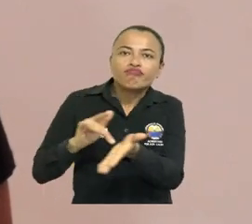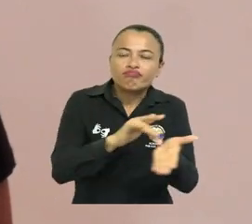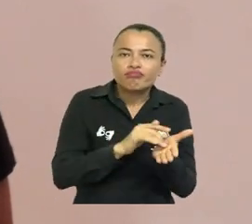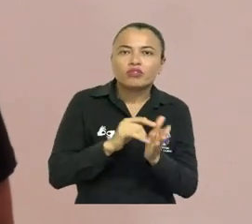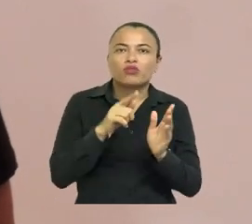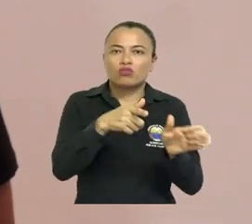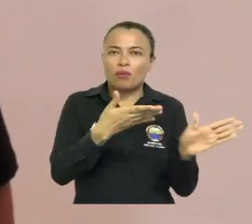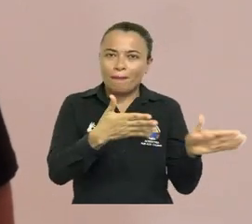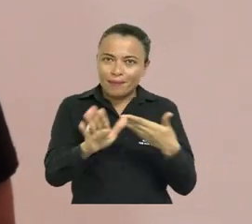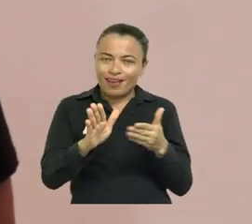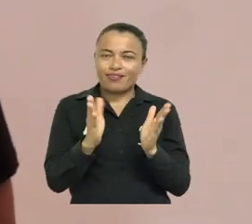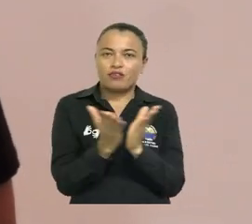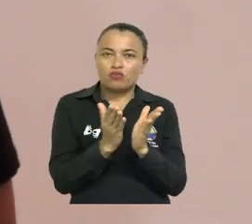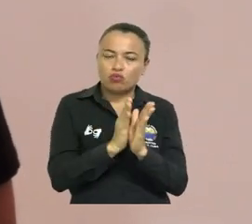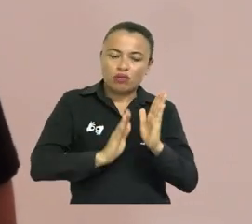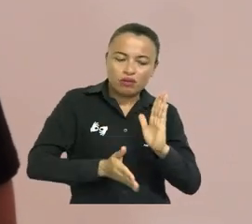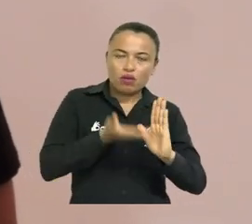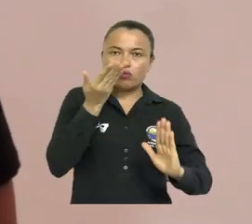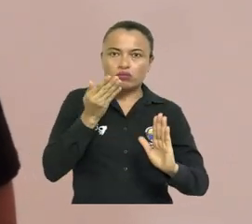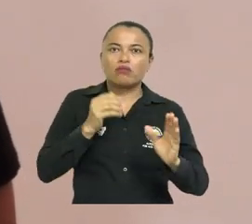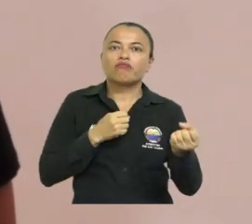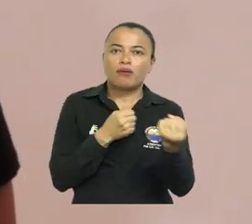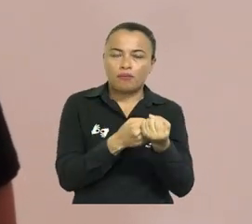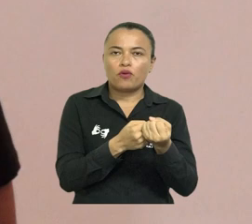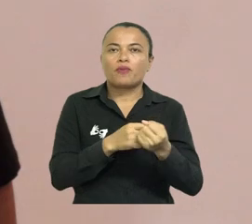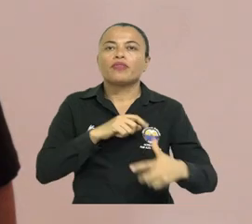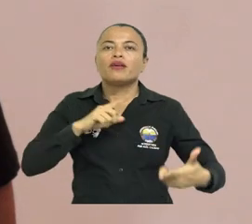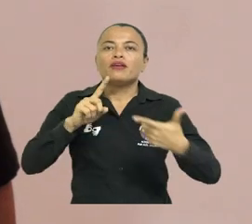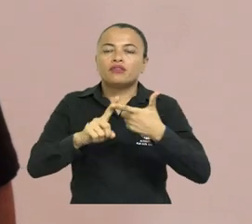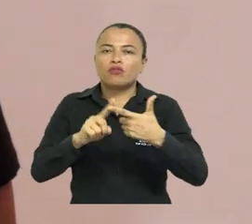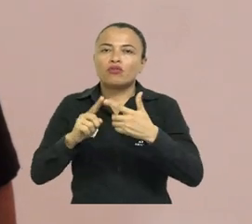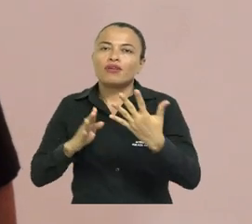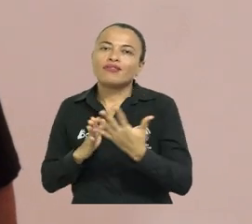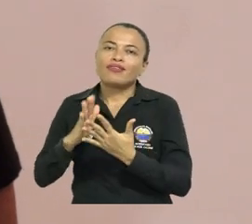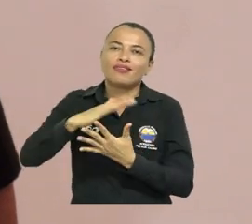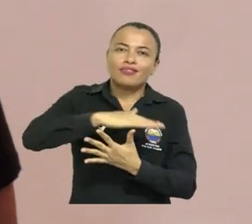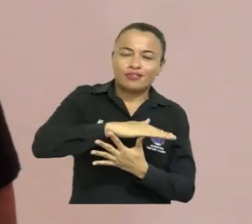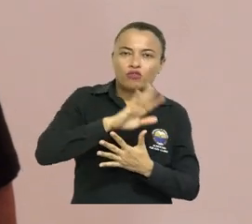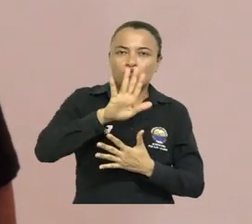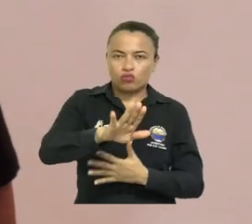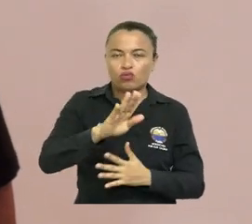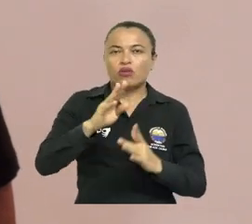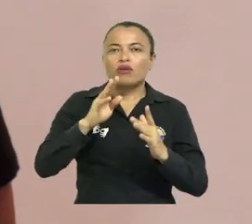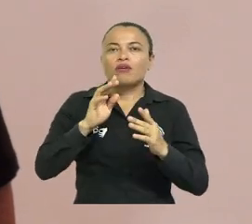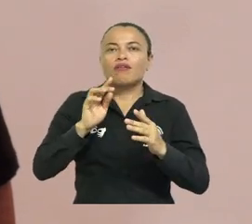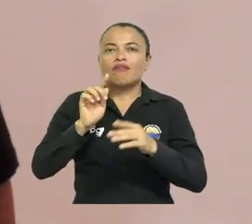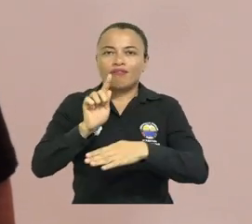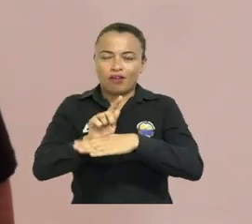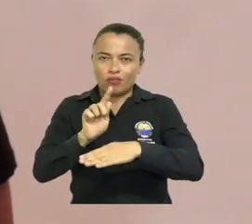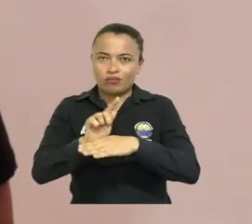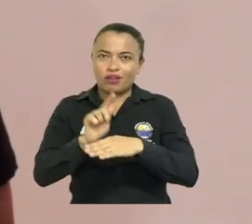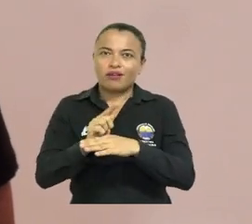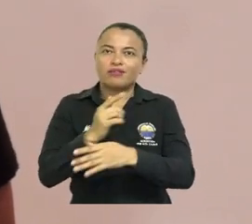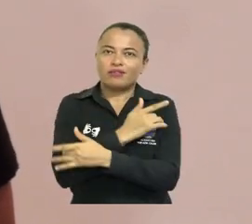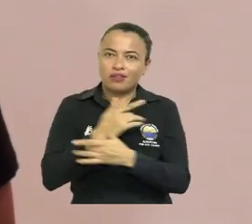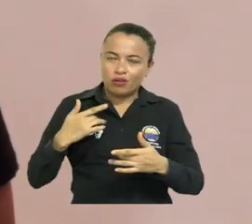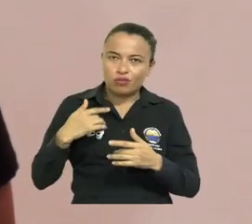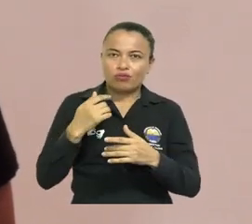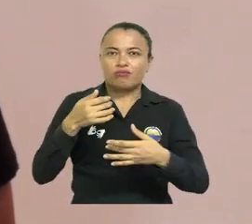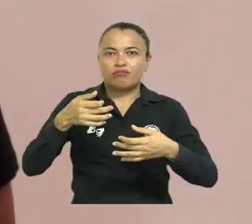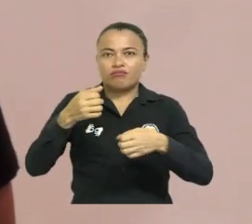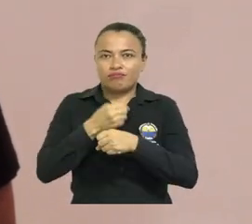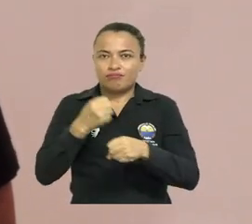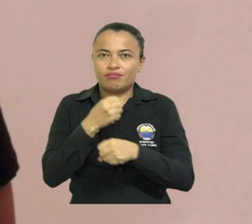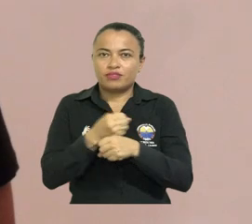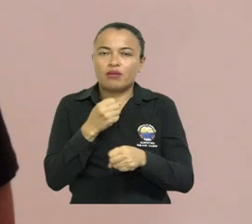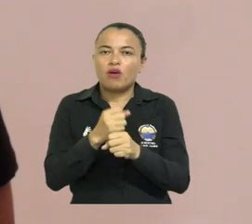programa. Segundo, lograr la transversalidad de la Seguridad y Salud en el Trabajo en las demás facultades de la Universidad de Magdalena con el objetivo de lograr la